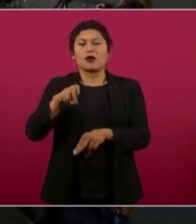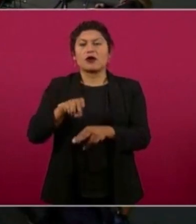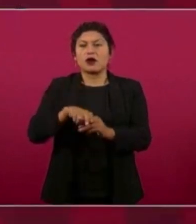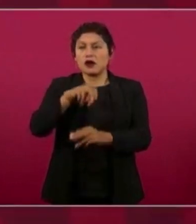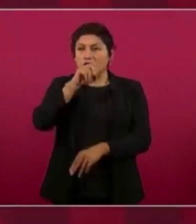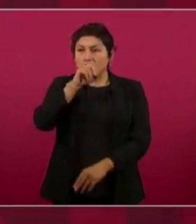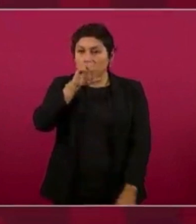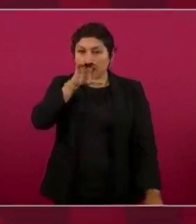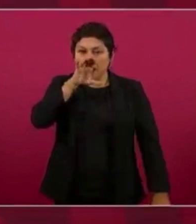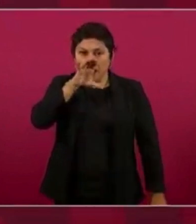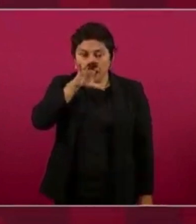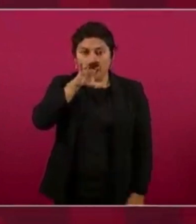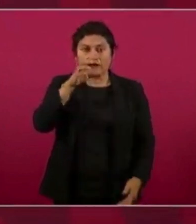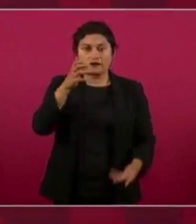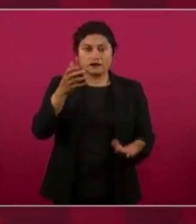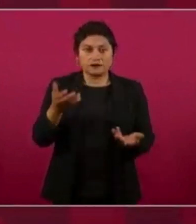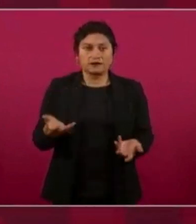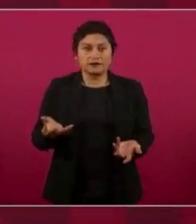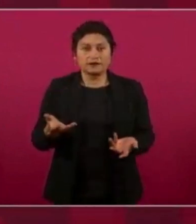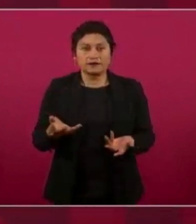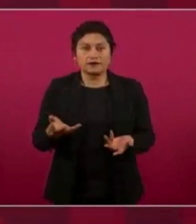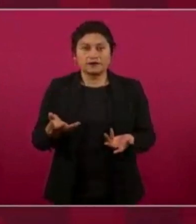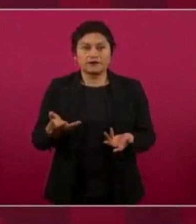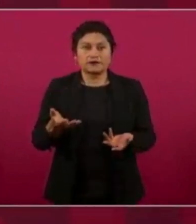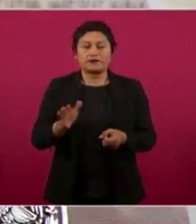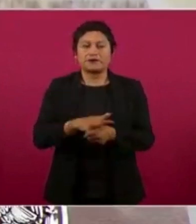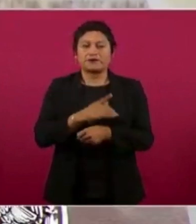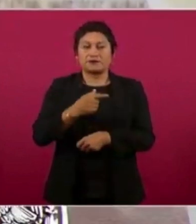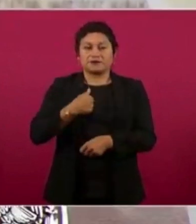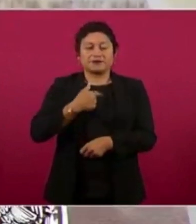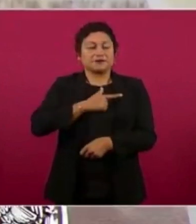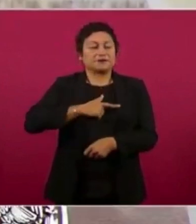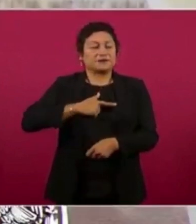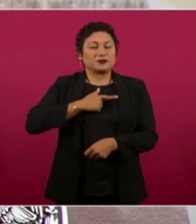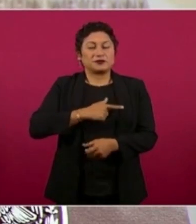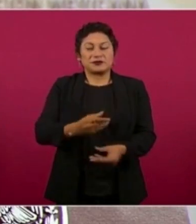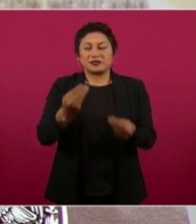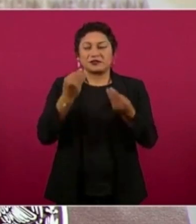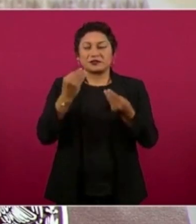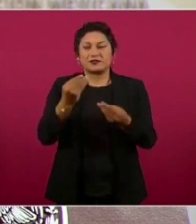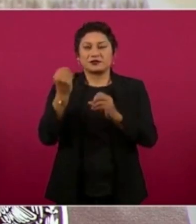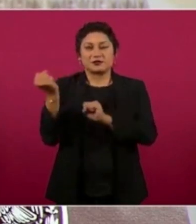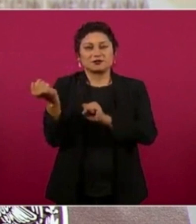porque me gusta mucho, mucho, mucho el béisbol.